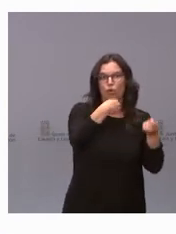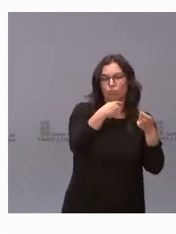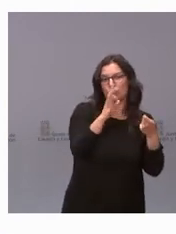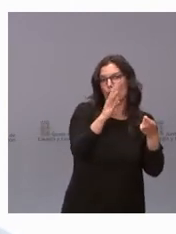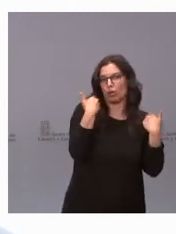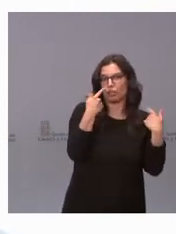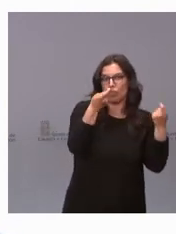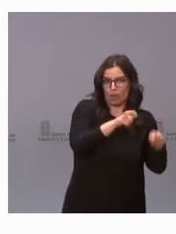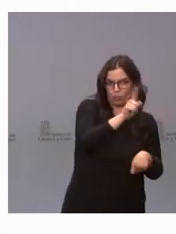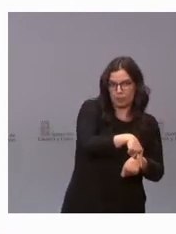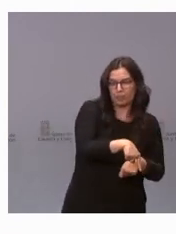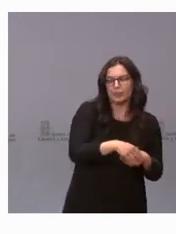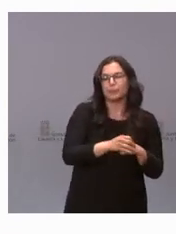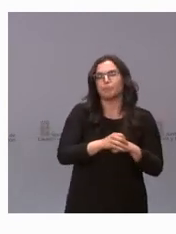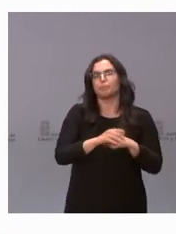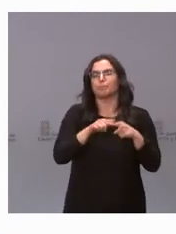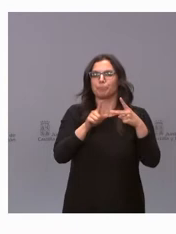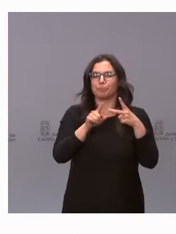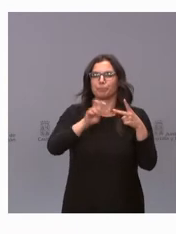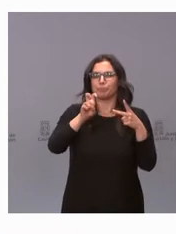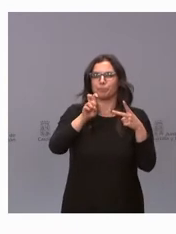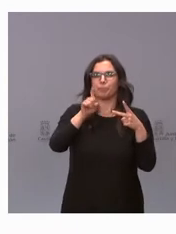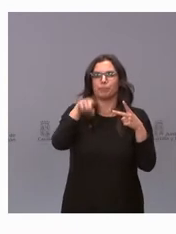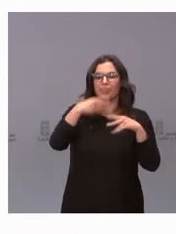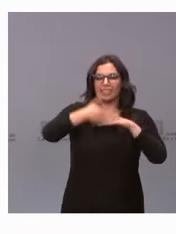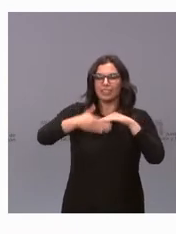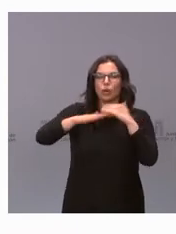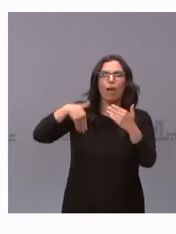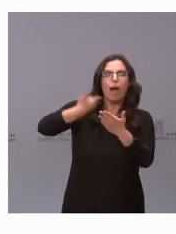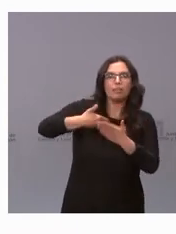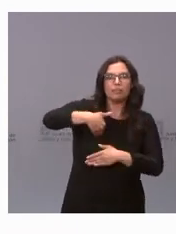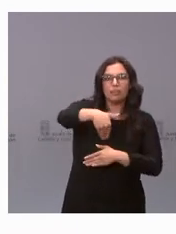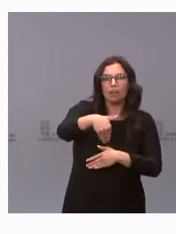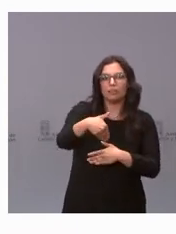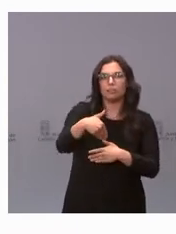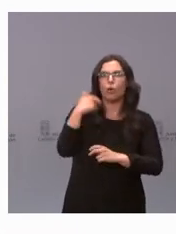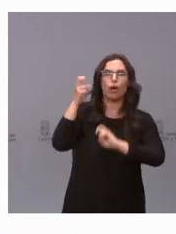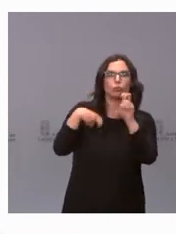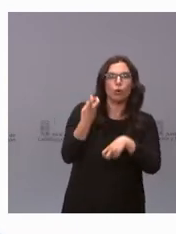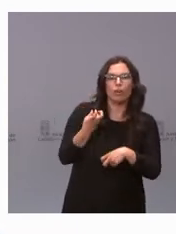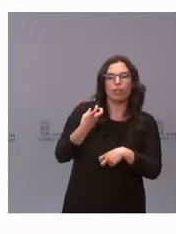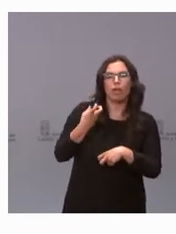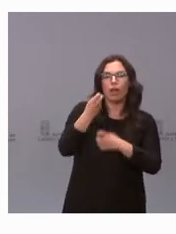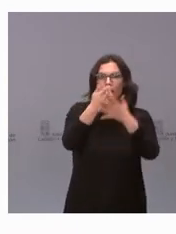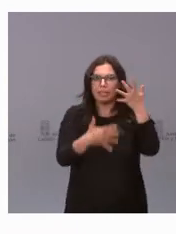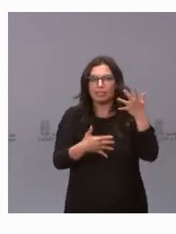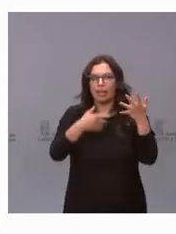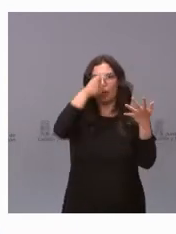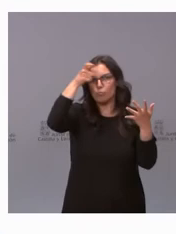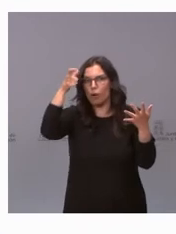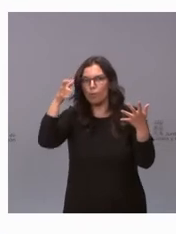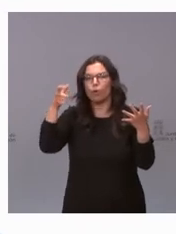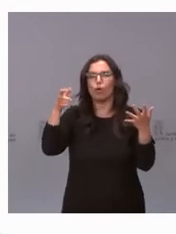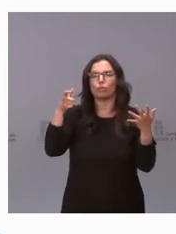procedimental. No sé cuánto duran las restricciones y cada cuánto se va a actualizar esa lista. Si va a ser semanal o